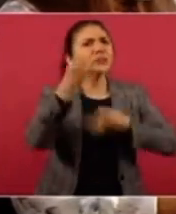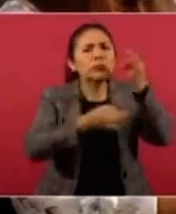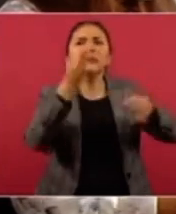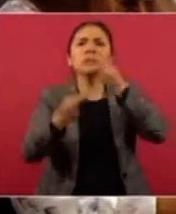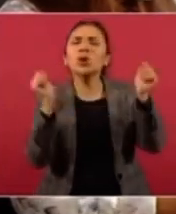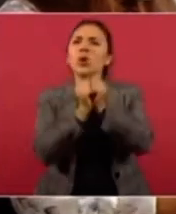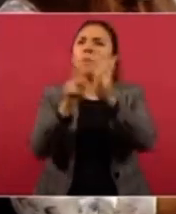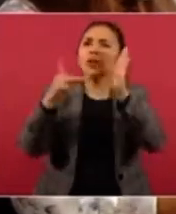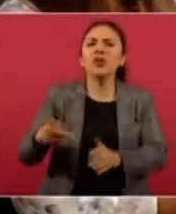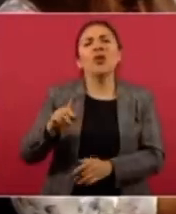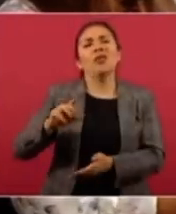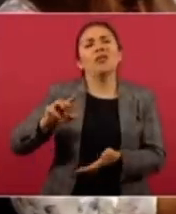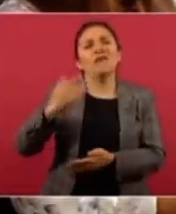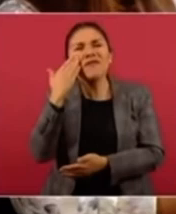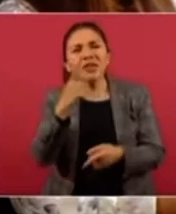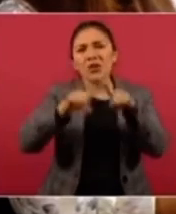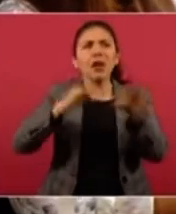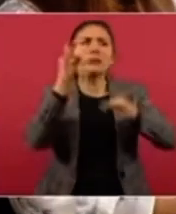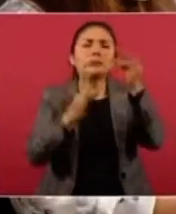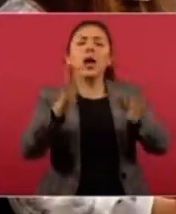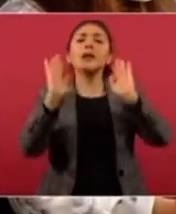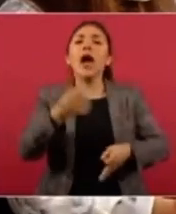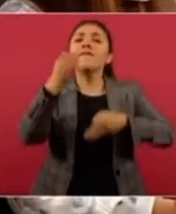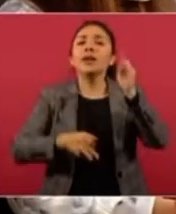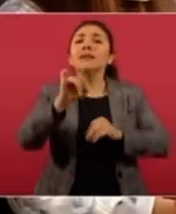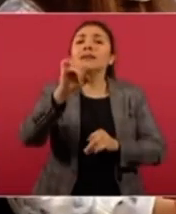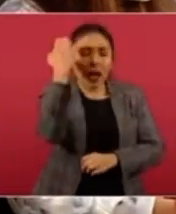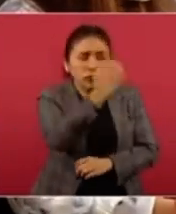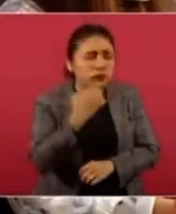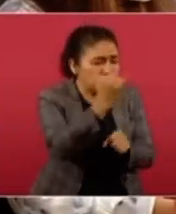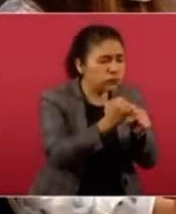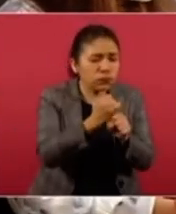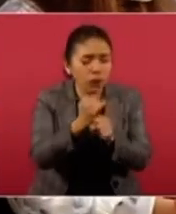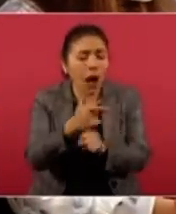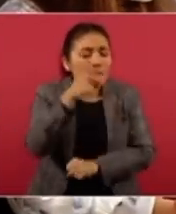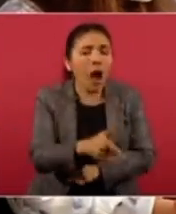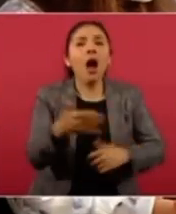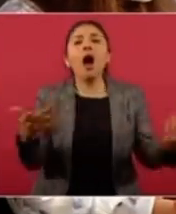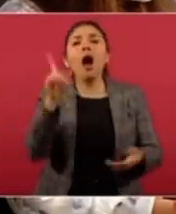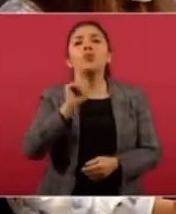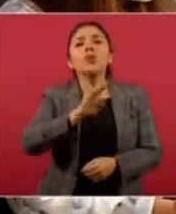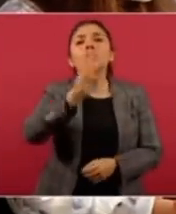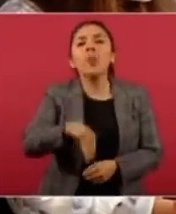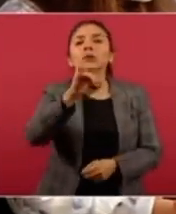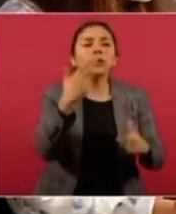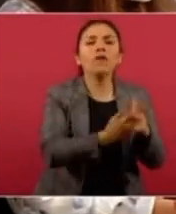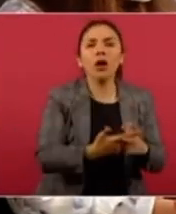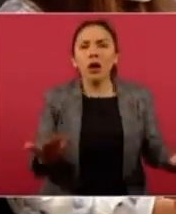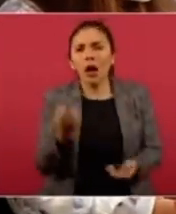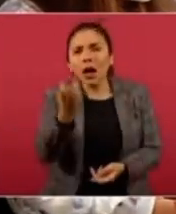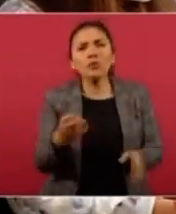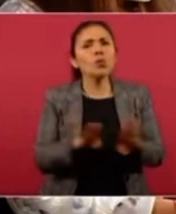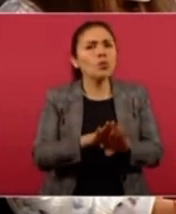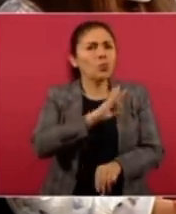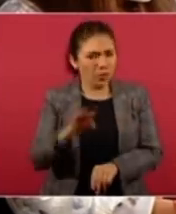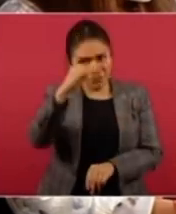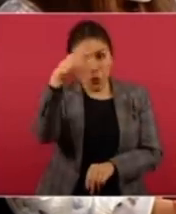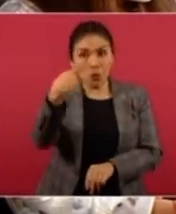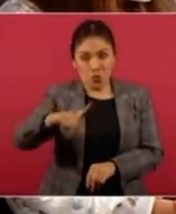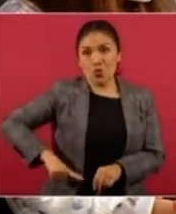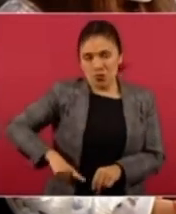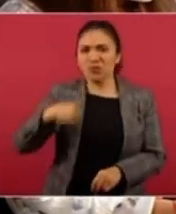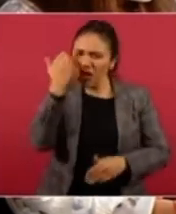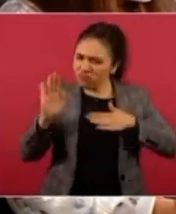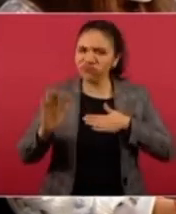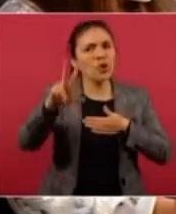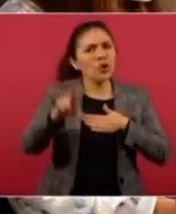campañas de medios de comunicación en redes sociales y también a nivel internacional para que finalmente se hiciera este tercer peritaje y se conocieran las cosas de la muerte. ¿Cómo evitar, presidente, considerando este compromiso de su